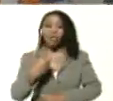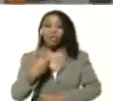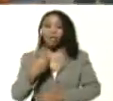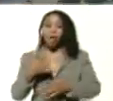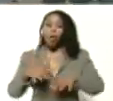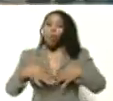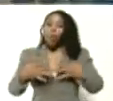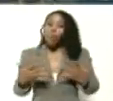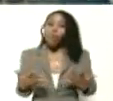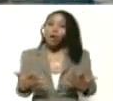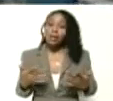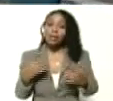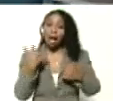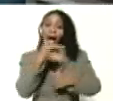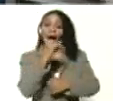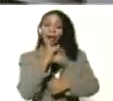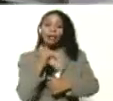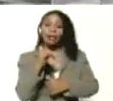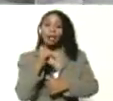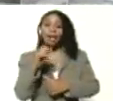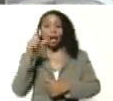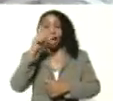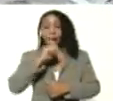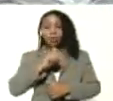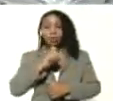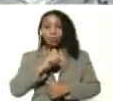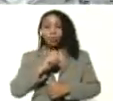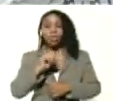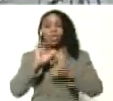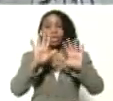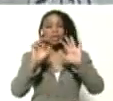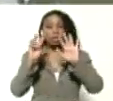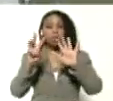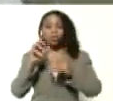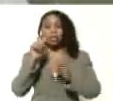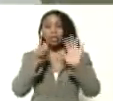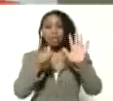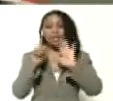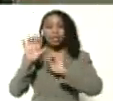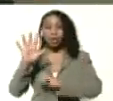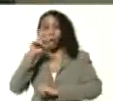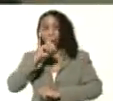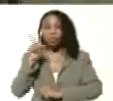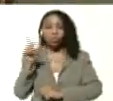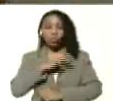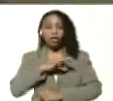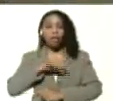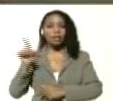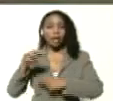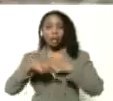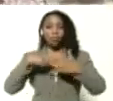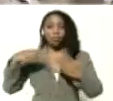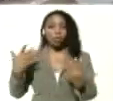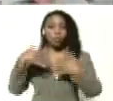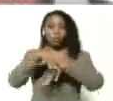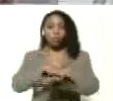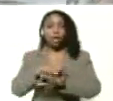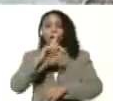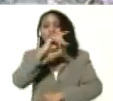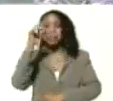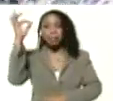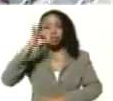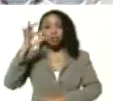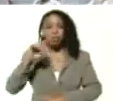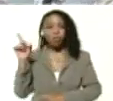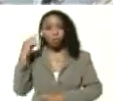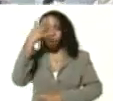las cuales están comprendidos entre las edades de 18 y 25 años pero tenemos que garantizar como una ayuda social de esta revolución la inclusión del 100% de estos jóvenes